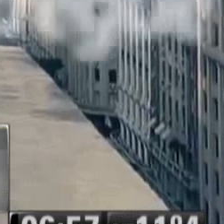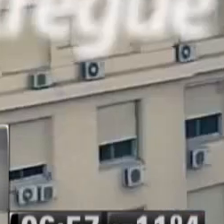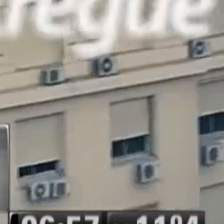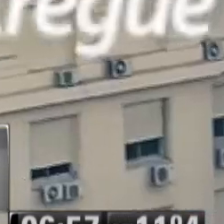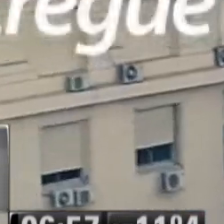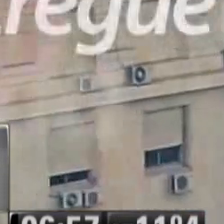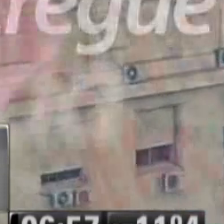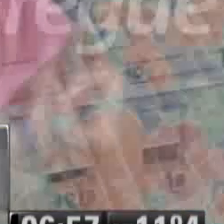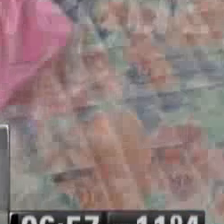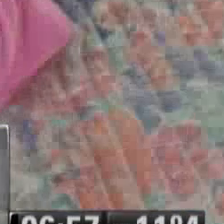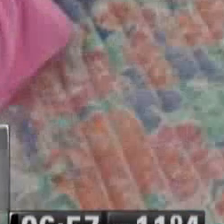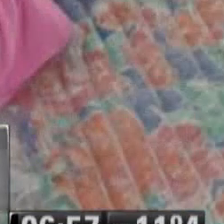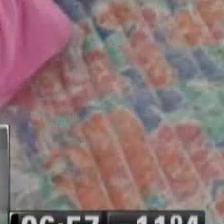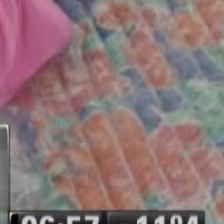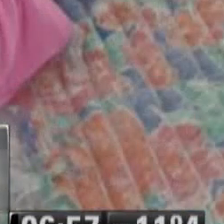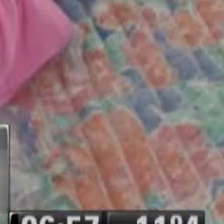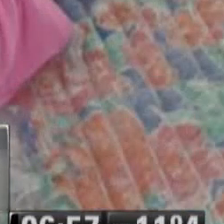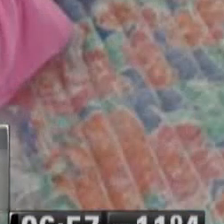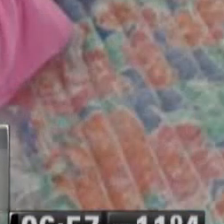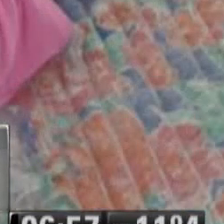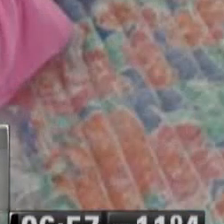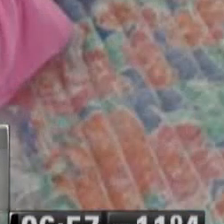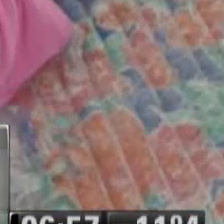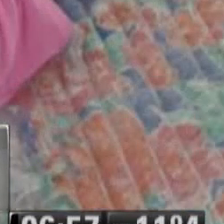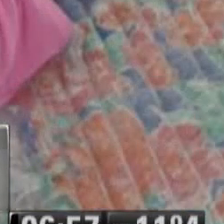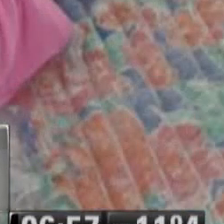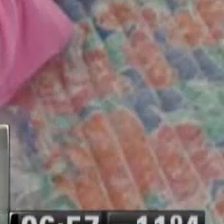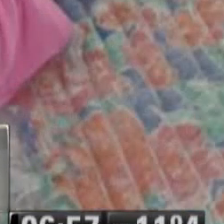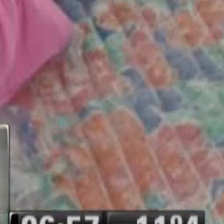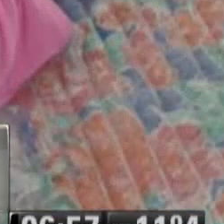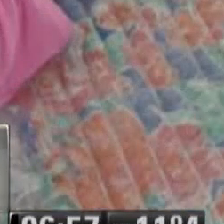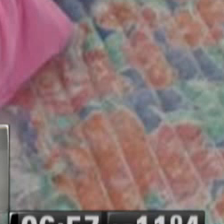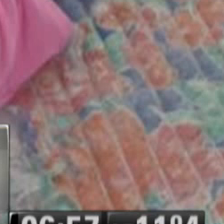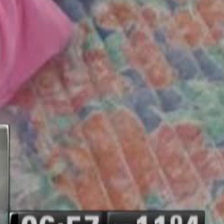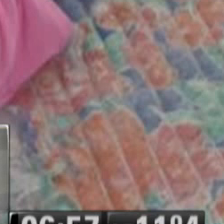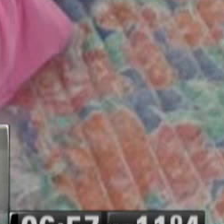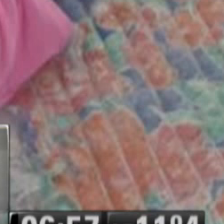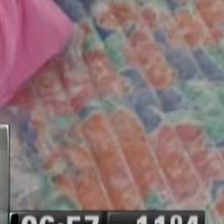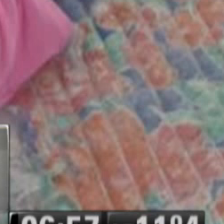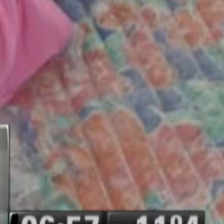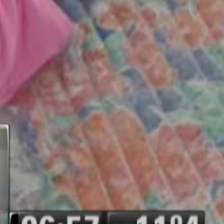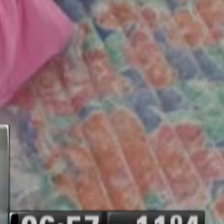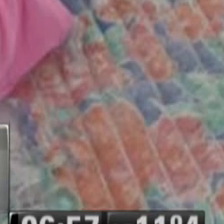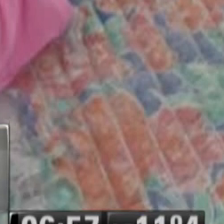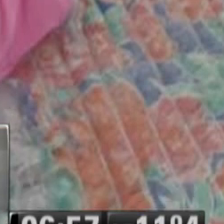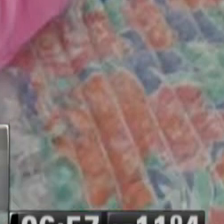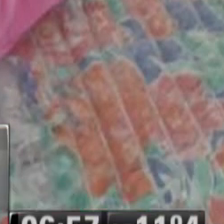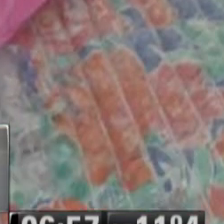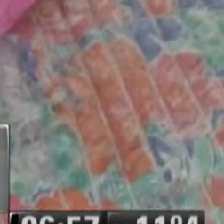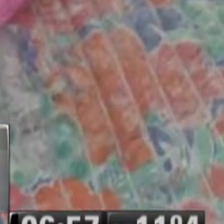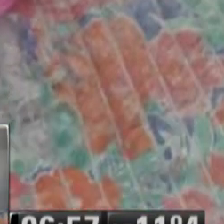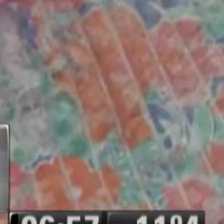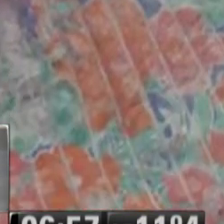Te entregué mi vida sin medir. Todo lo que tuve, te lo di.